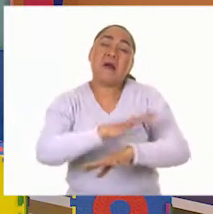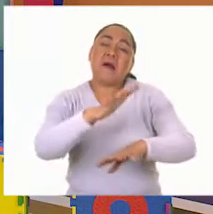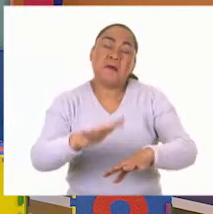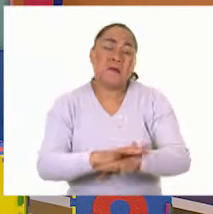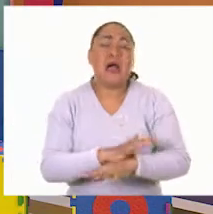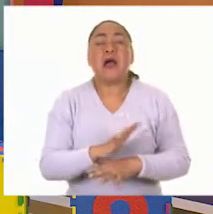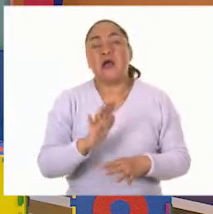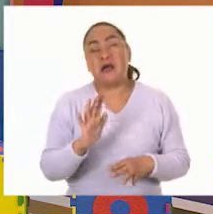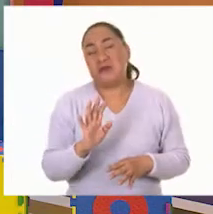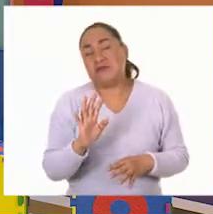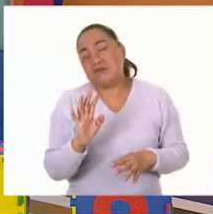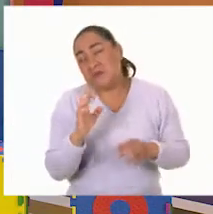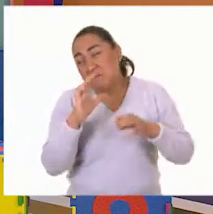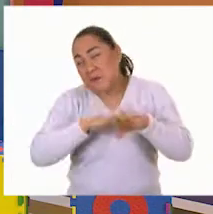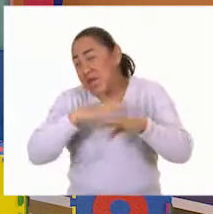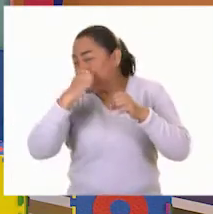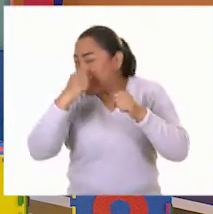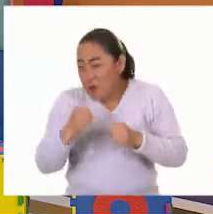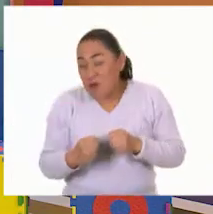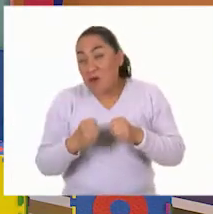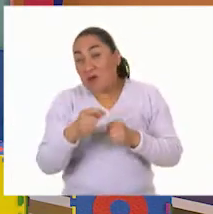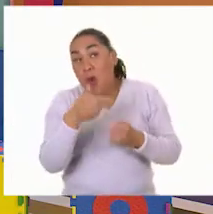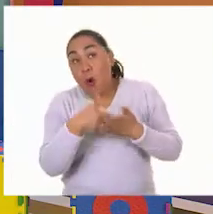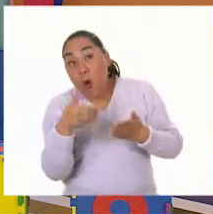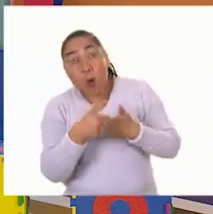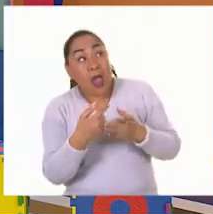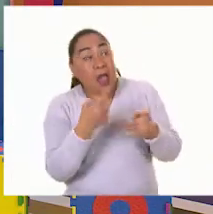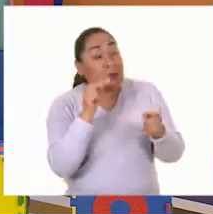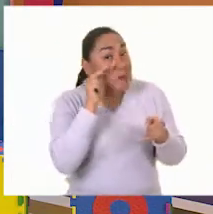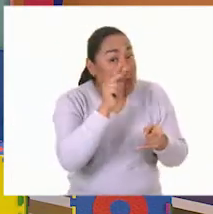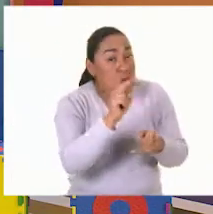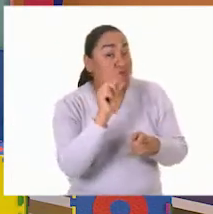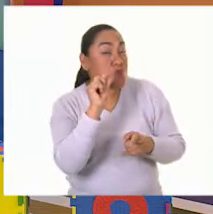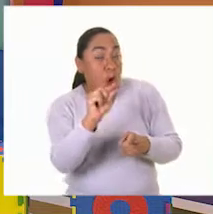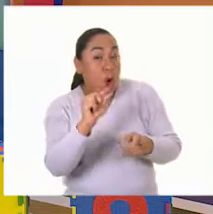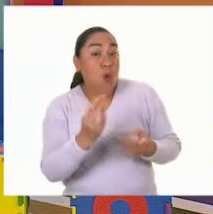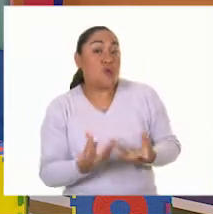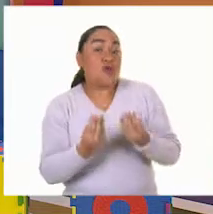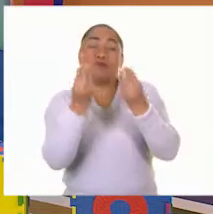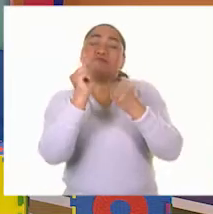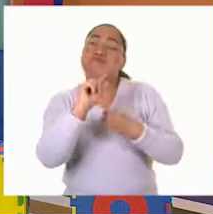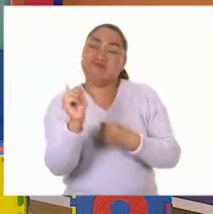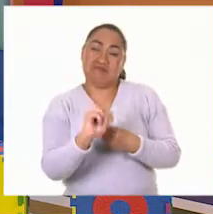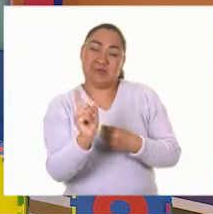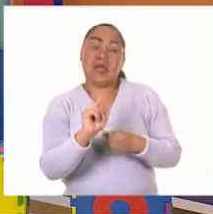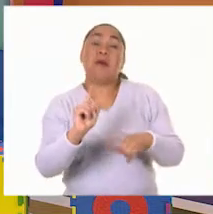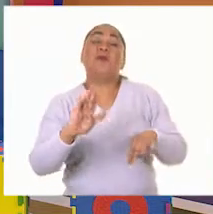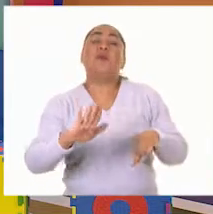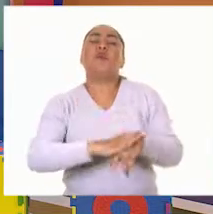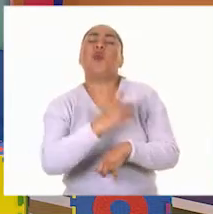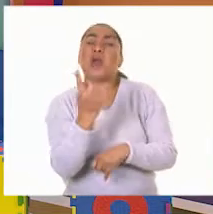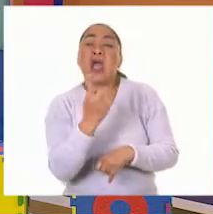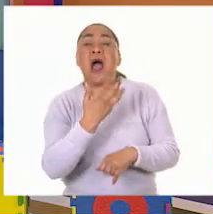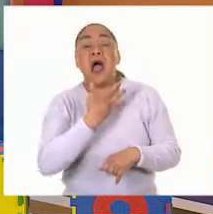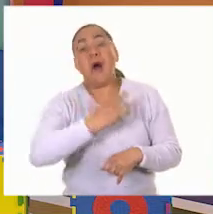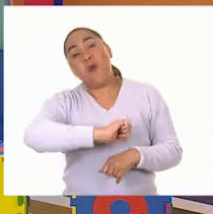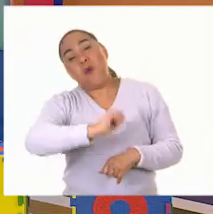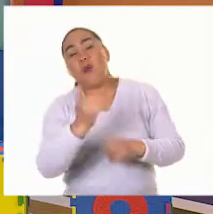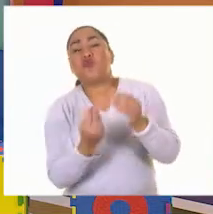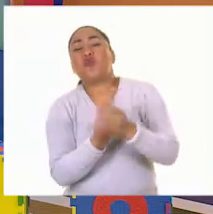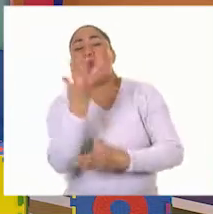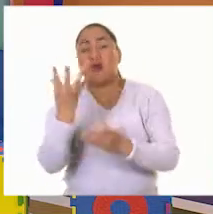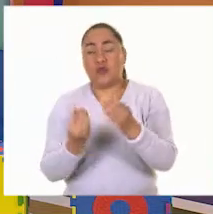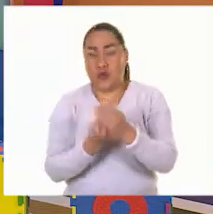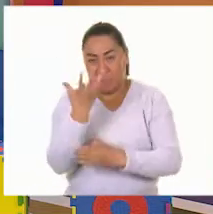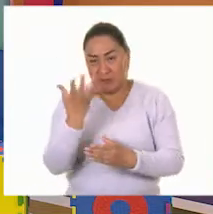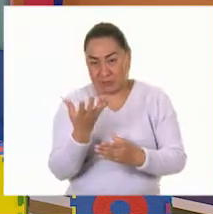muy probable que actualmente ya no veas este tipo de atracciones tan seguido, porque las sustituyen otras. Y hay